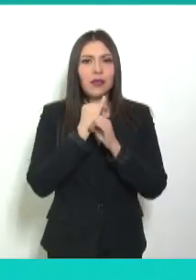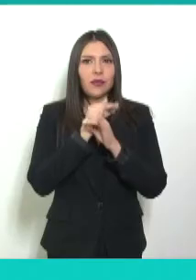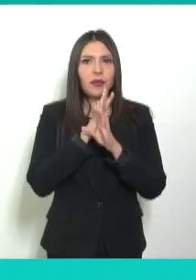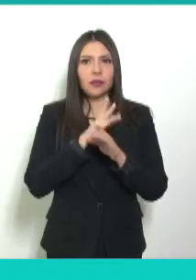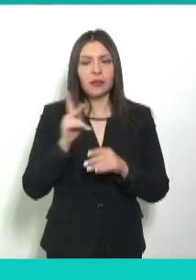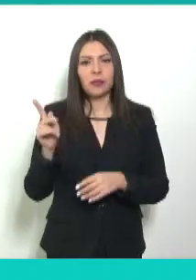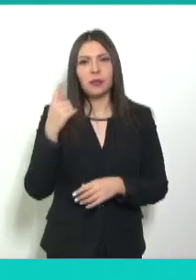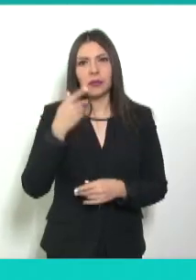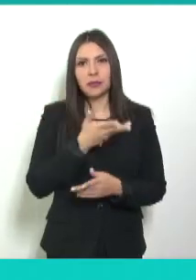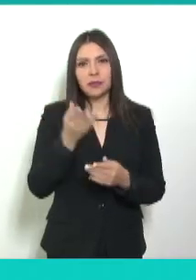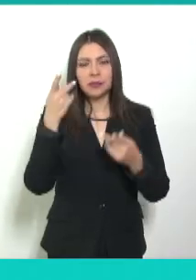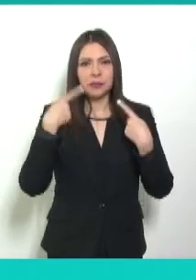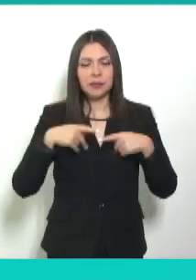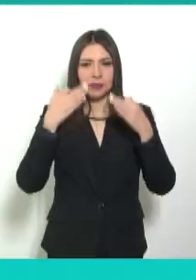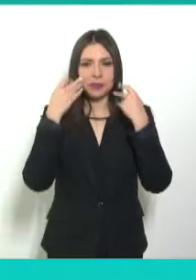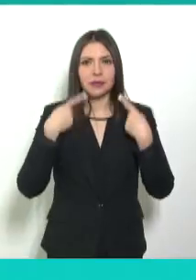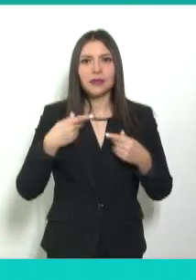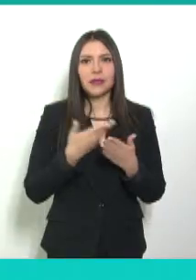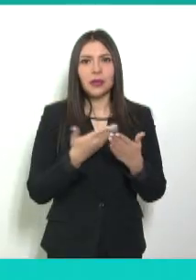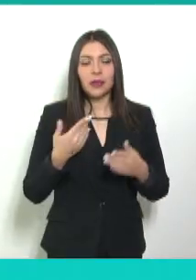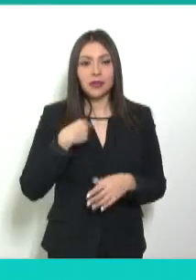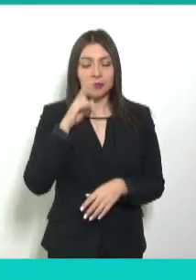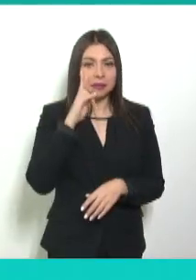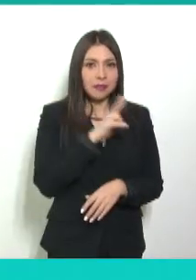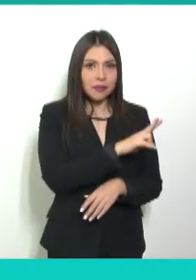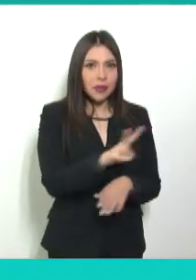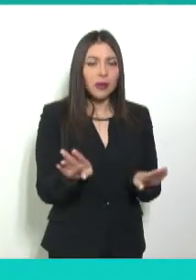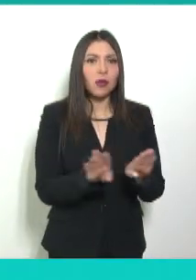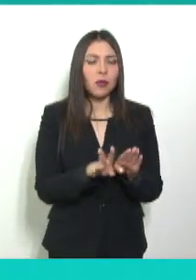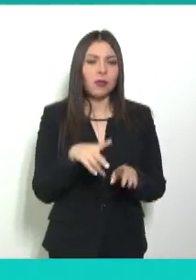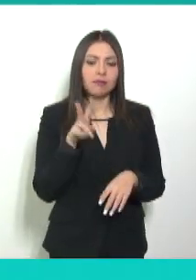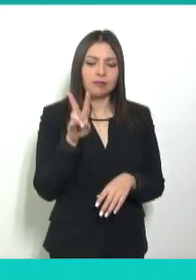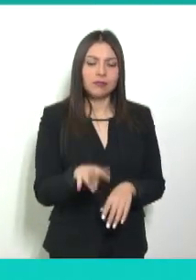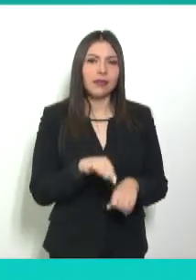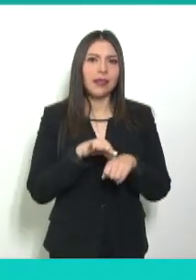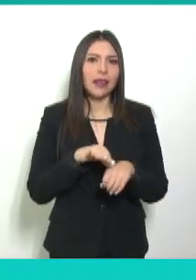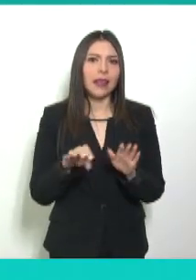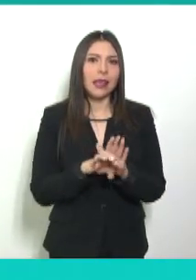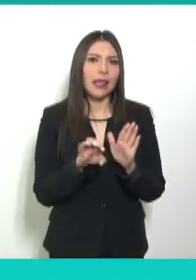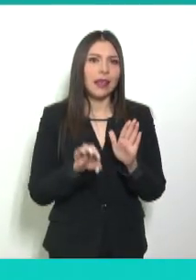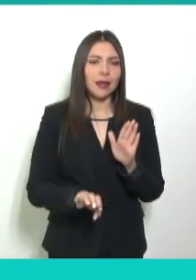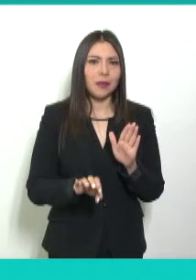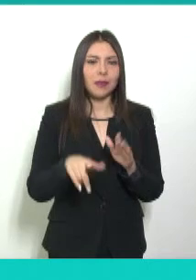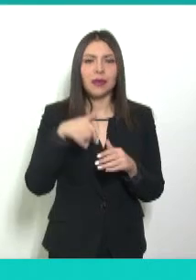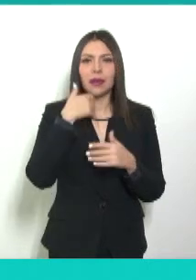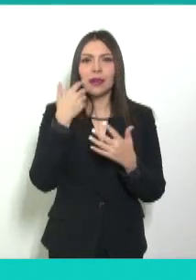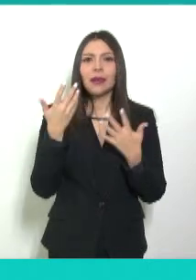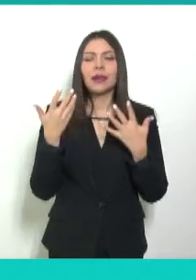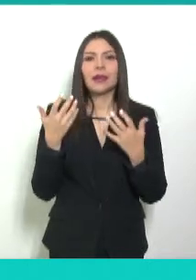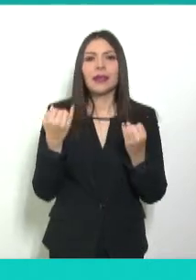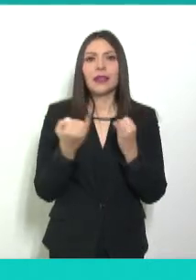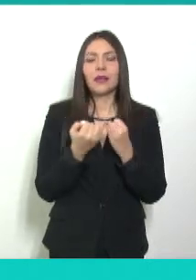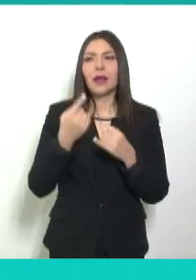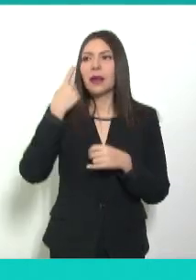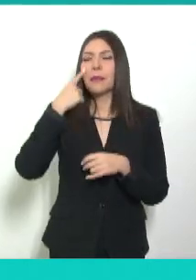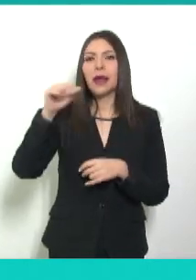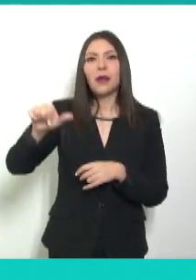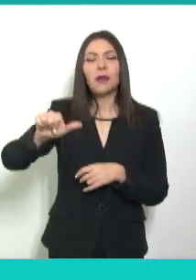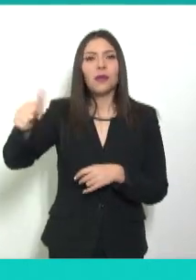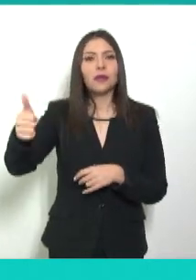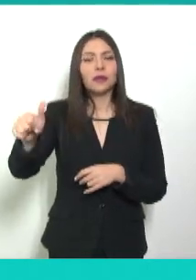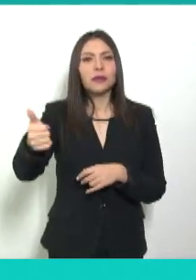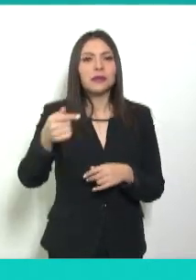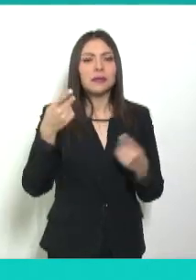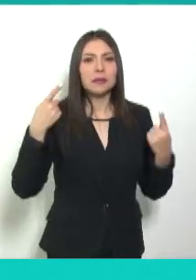Creo que ustedes son ejemplo y motivación precisamente para que muchas